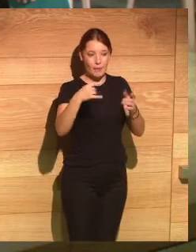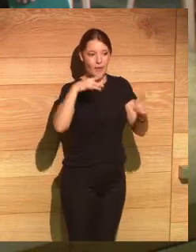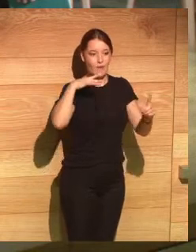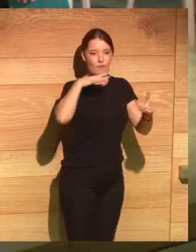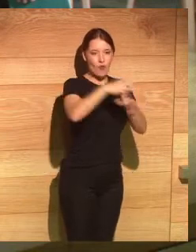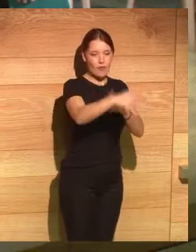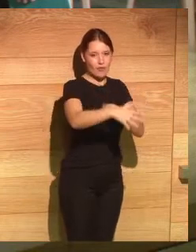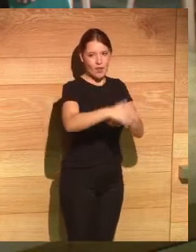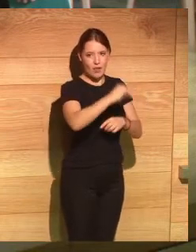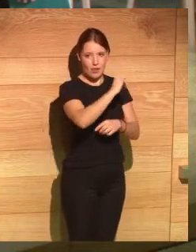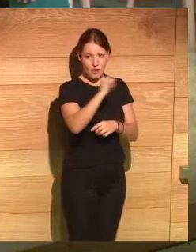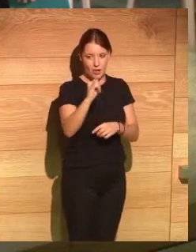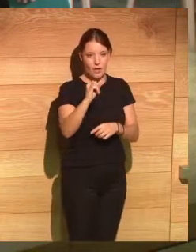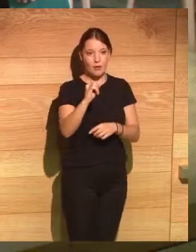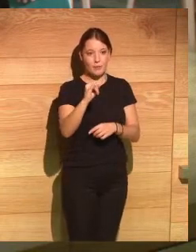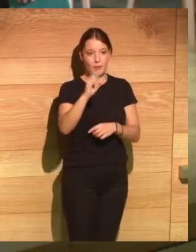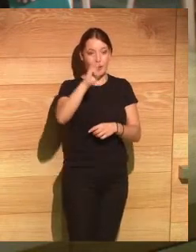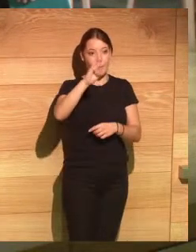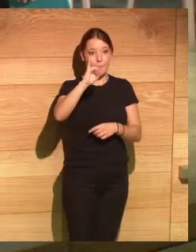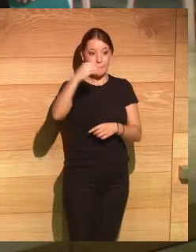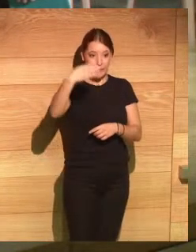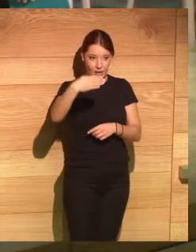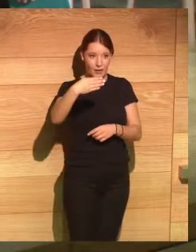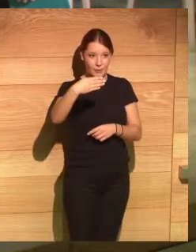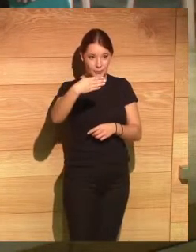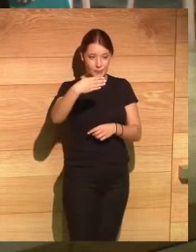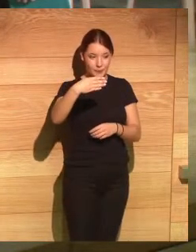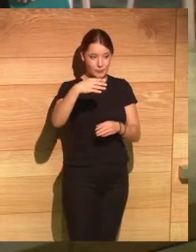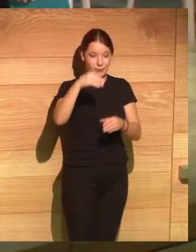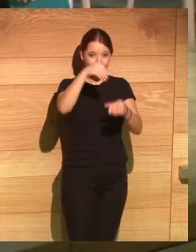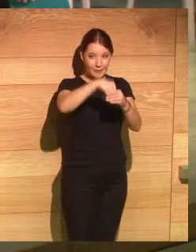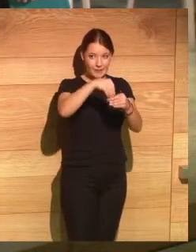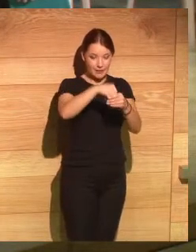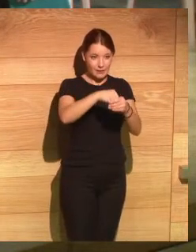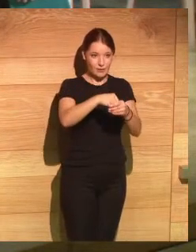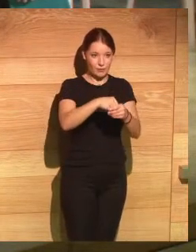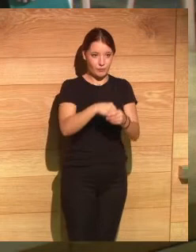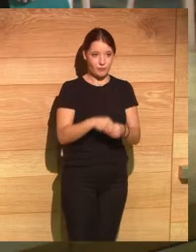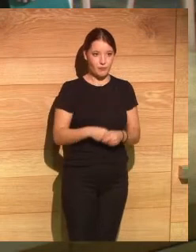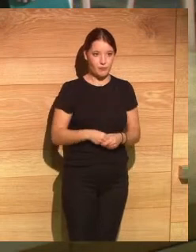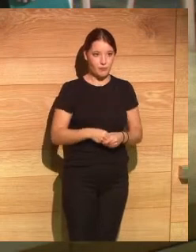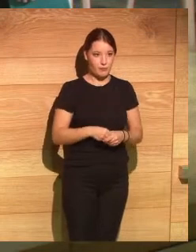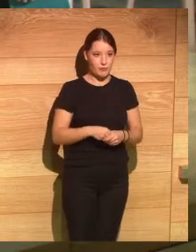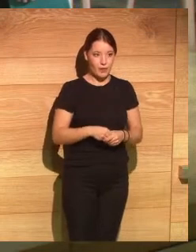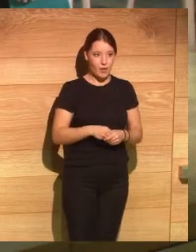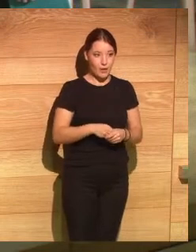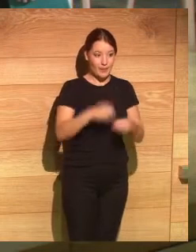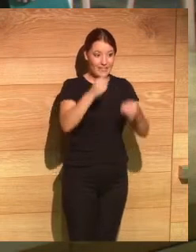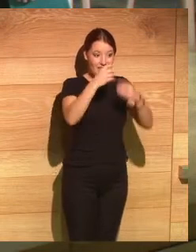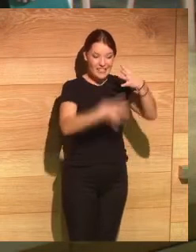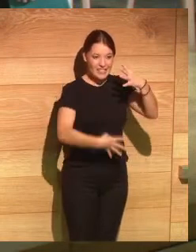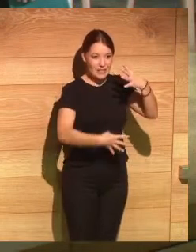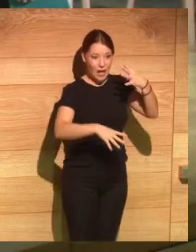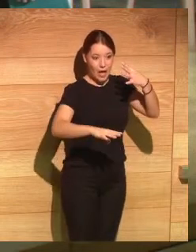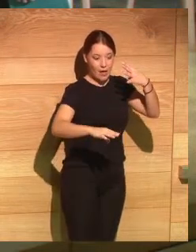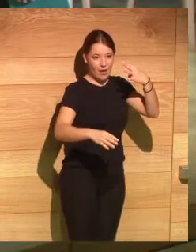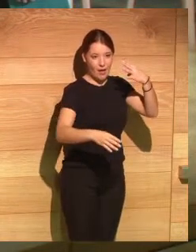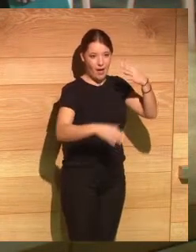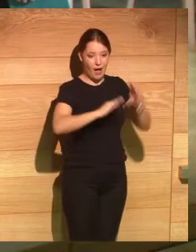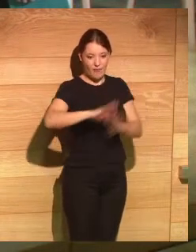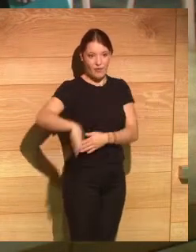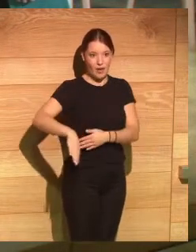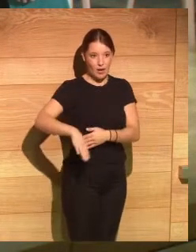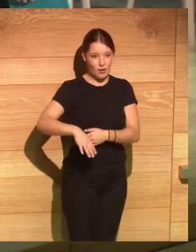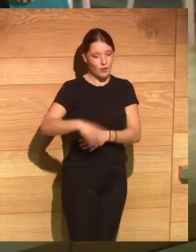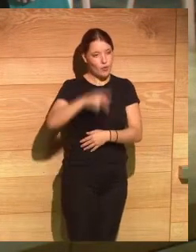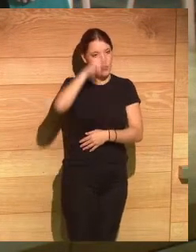grande sobre el PIB y estar a dos puestos de la cola del último puesto pues realmente es preocupante por otra parte hemos visto que